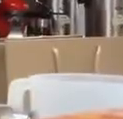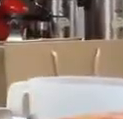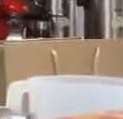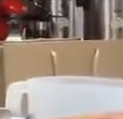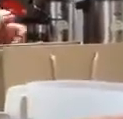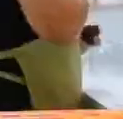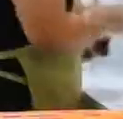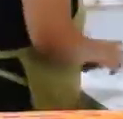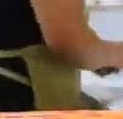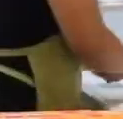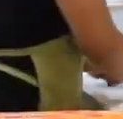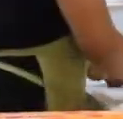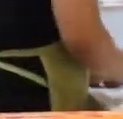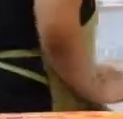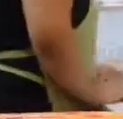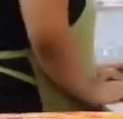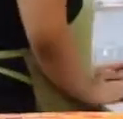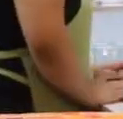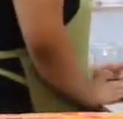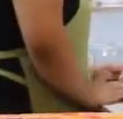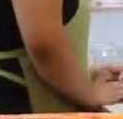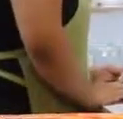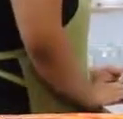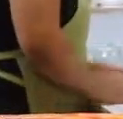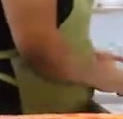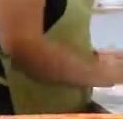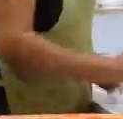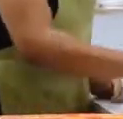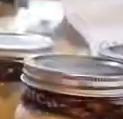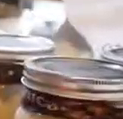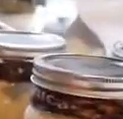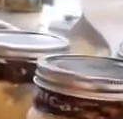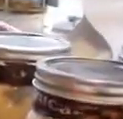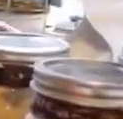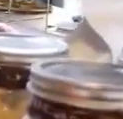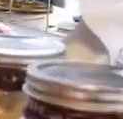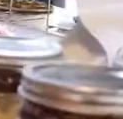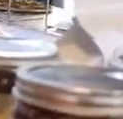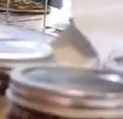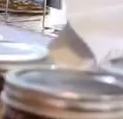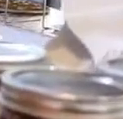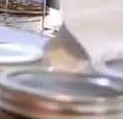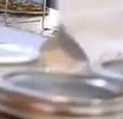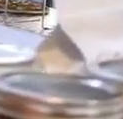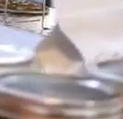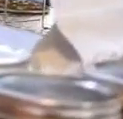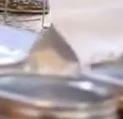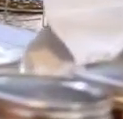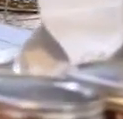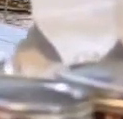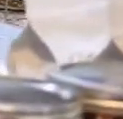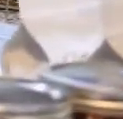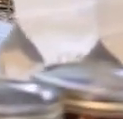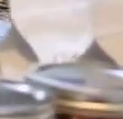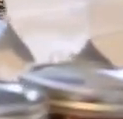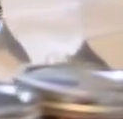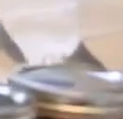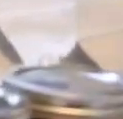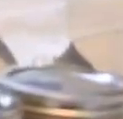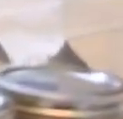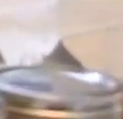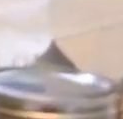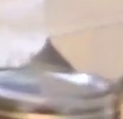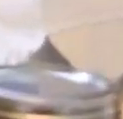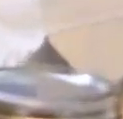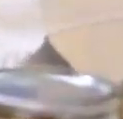platillos, cuando ya producen panes, cuando ya producen cosas de repostería. Como joven no buscas el ganar carretadas de dinero. Como joven